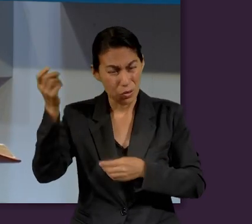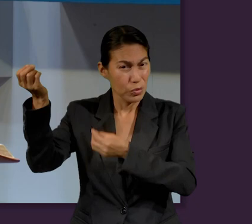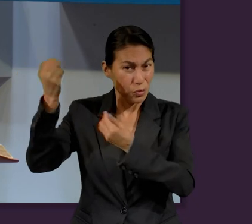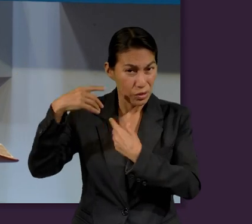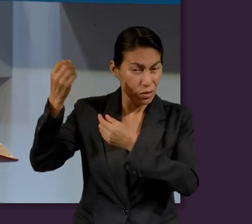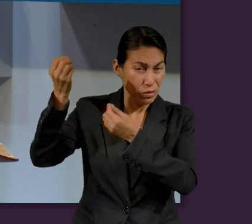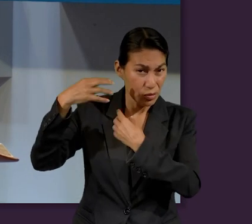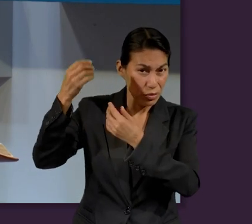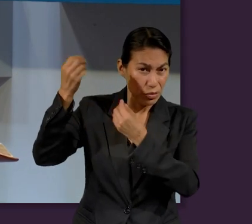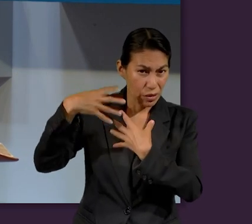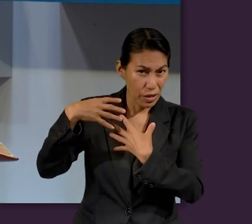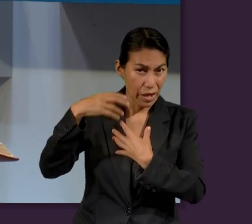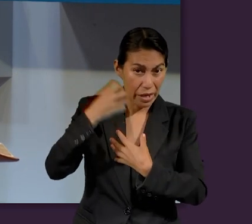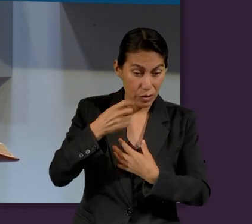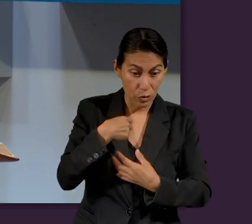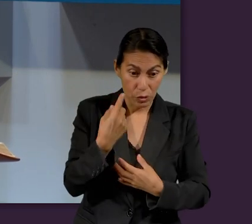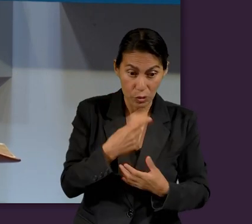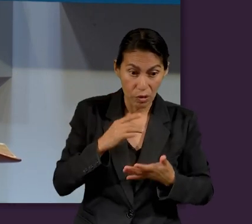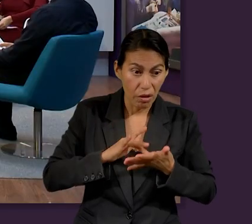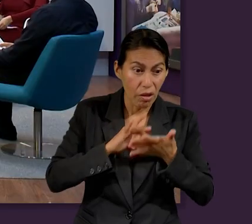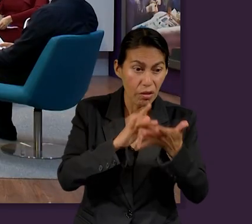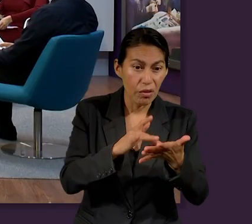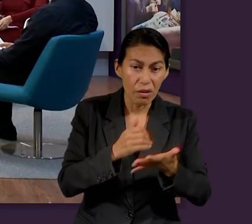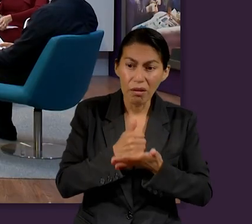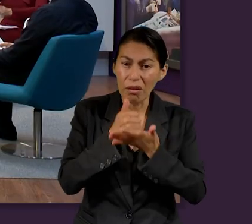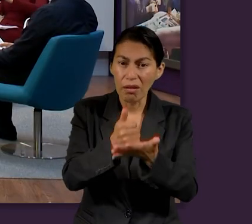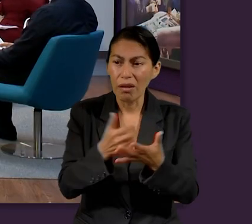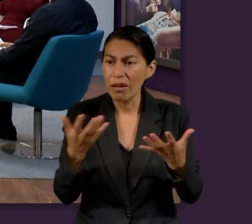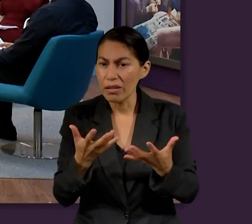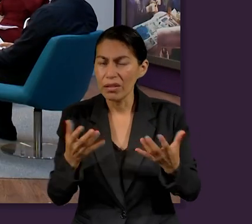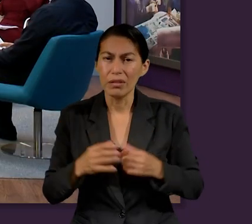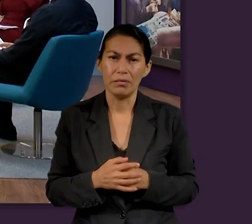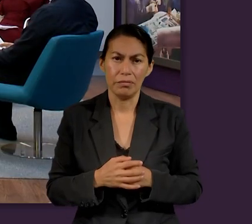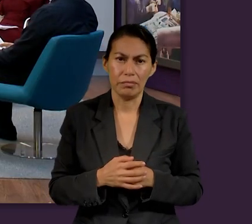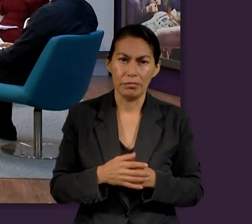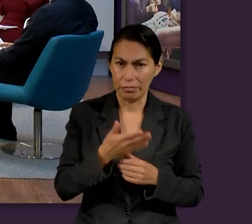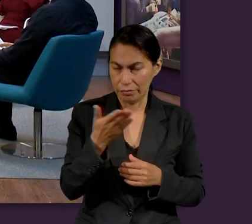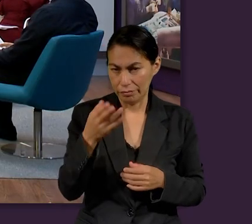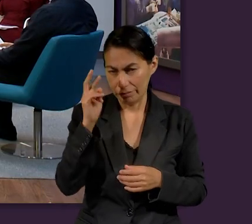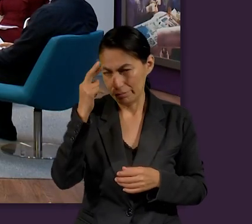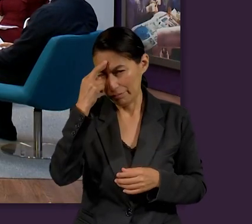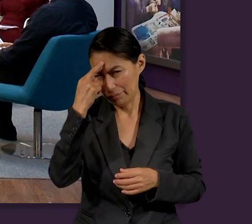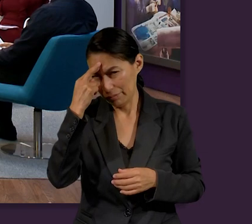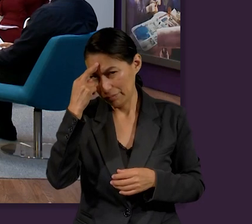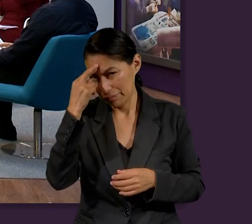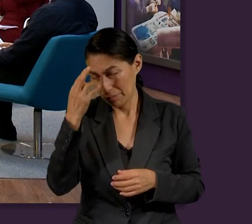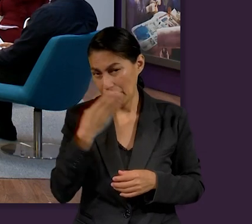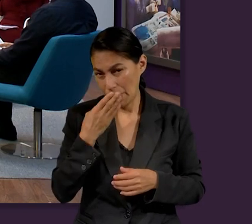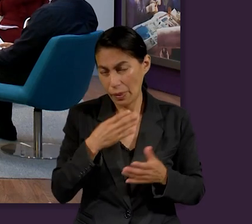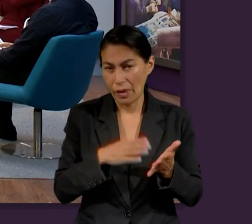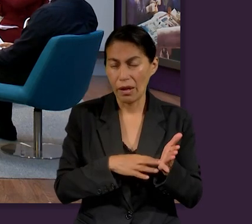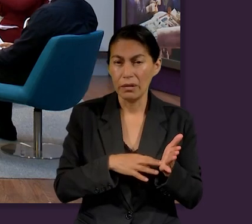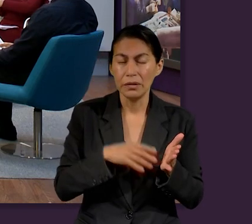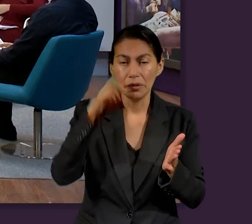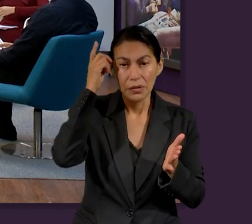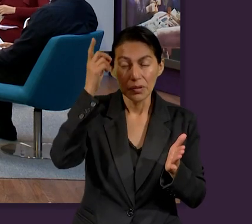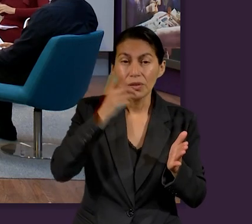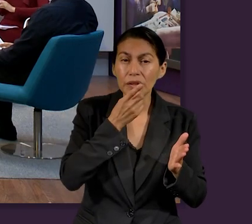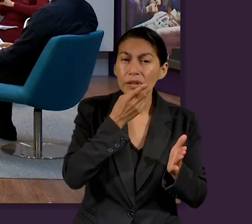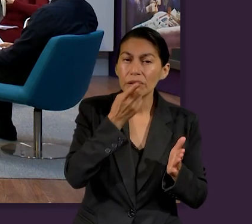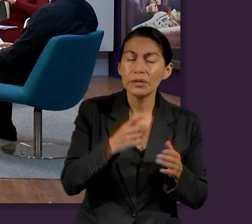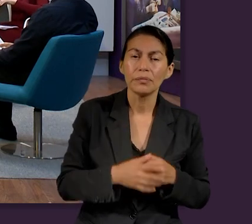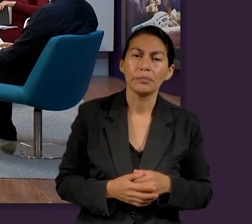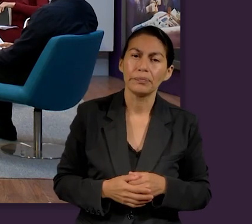Dios, nos toca colaborar, nos toca invertir. Ustedes recuerdan la misma palabra de Jesús